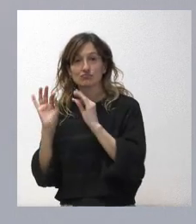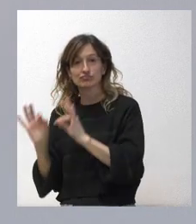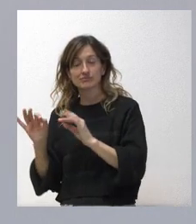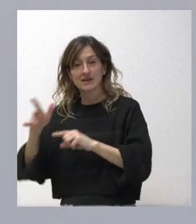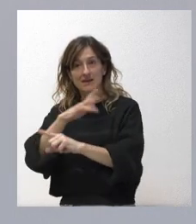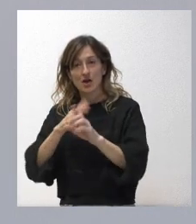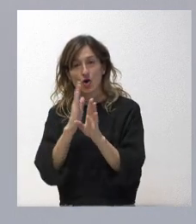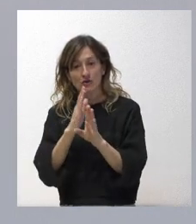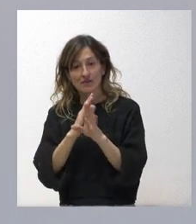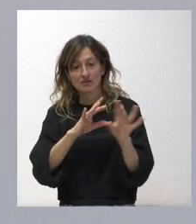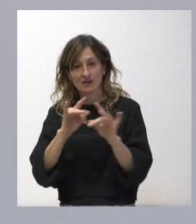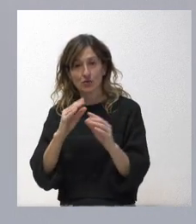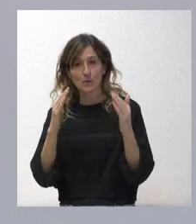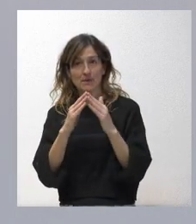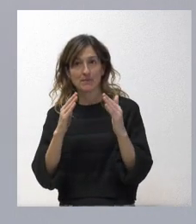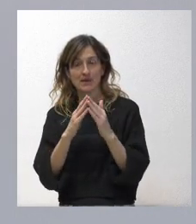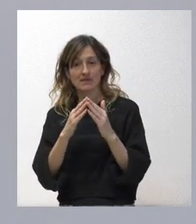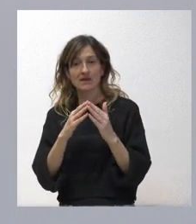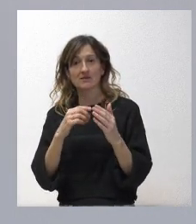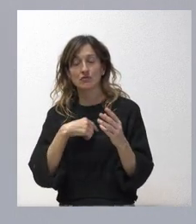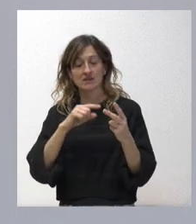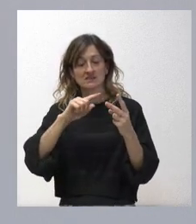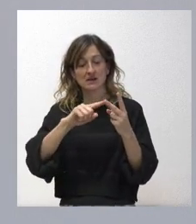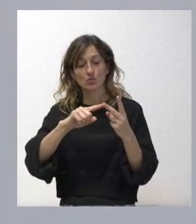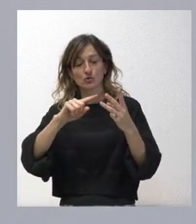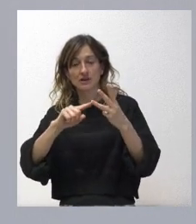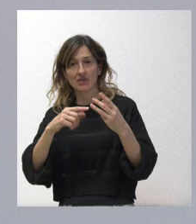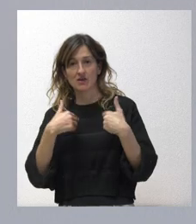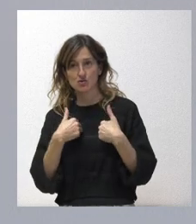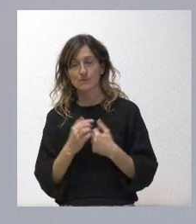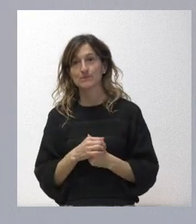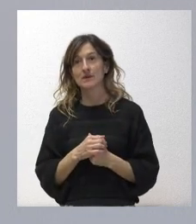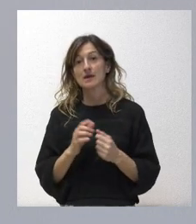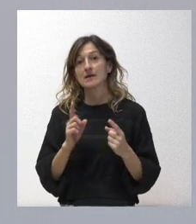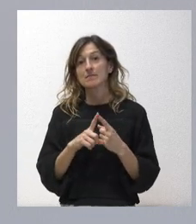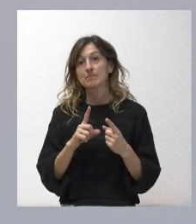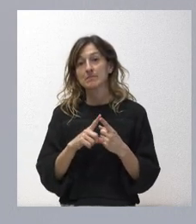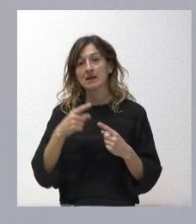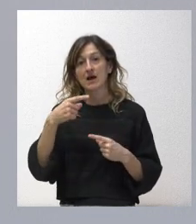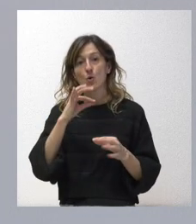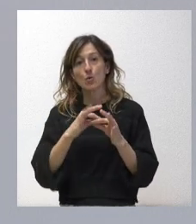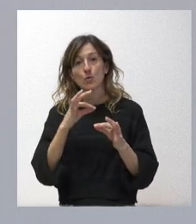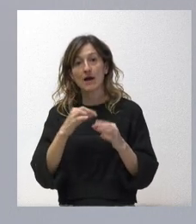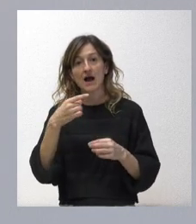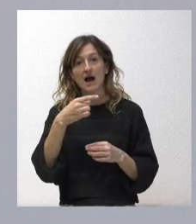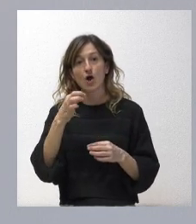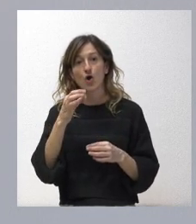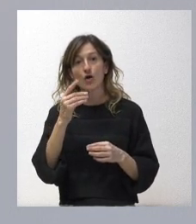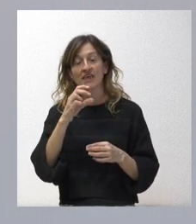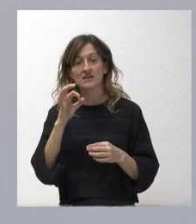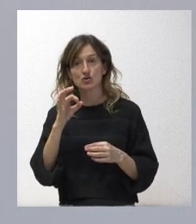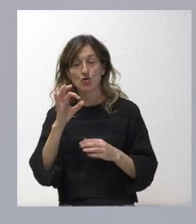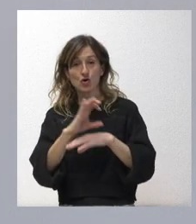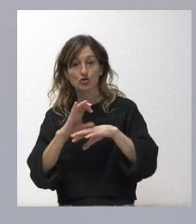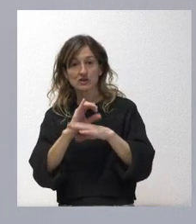territorio y vivienda y, por tanto, hablaré yo de la segunda y la tercera. La primera es la que tiene que ver en relación con el Godello. Lo que ha decidido la Consejería de Agricultura es